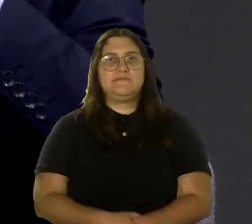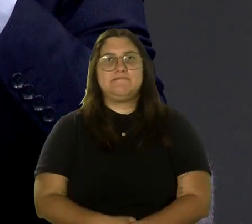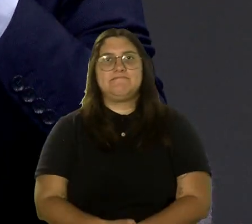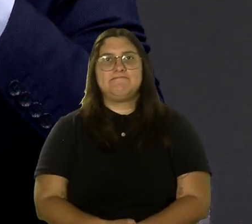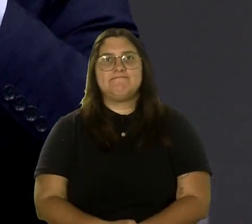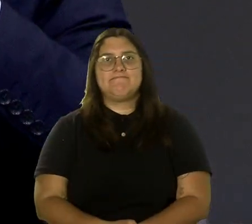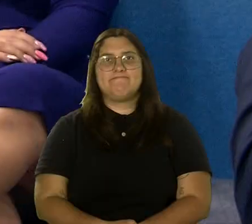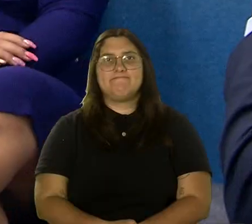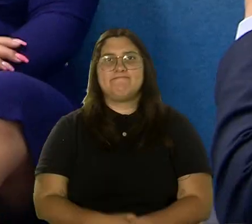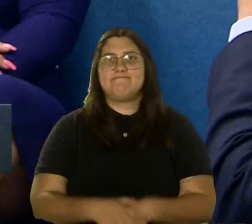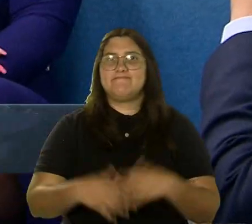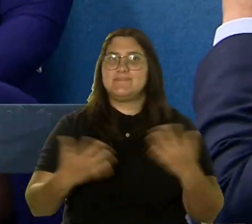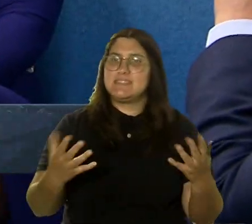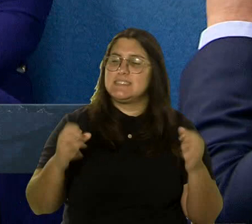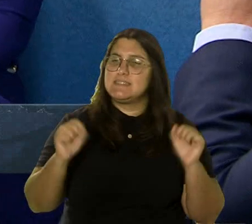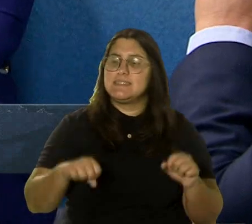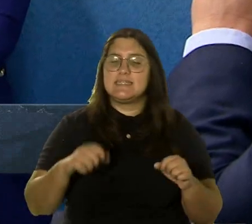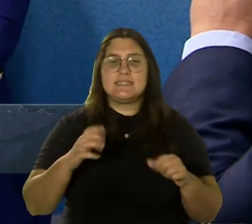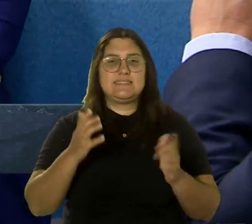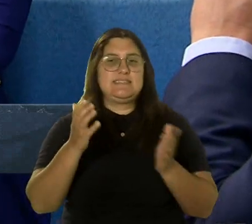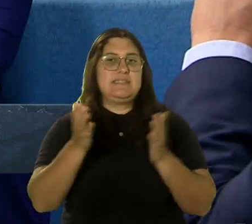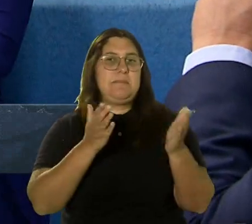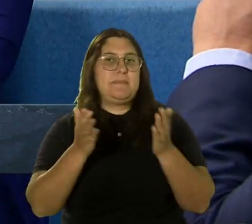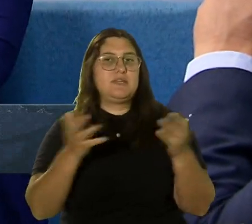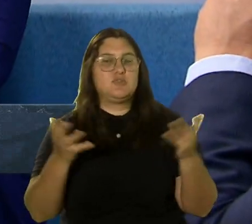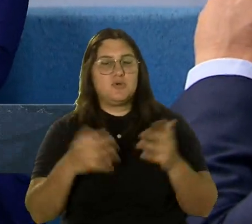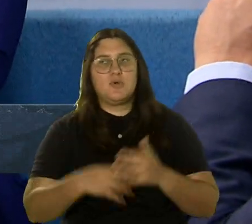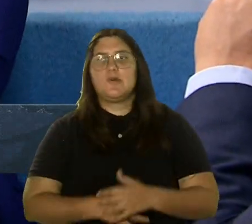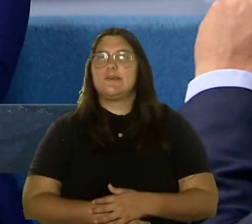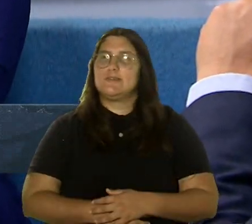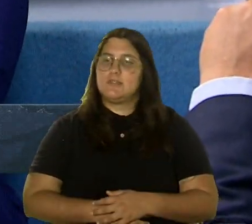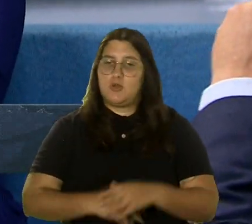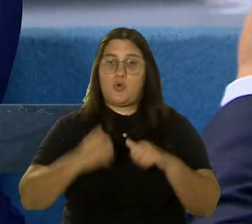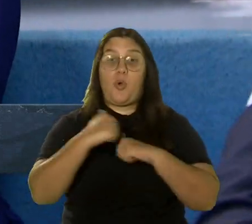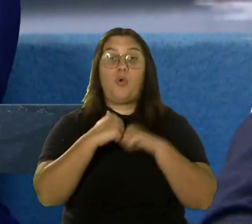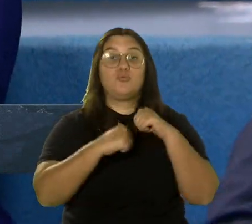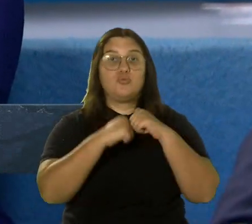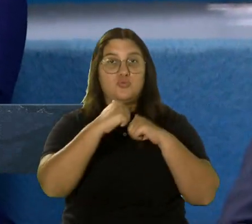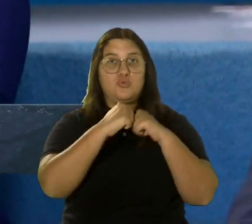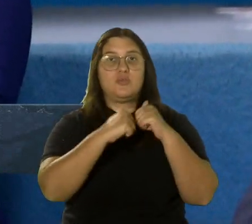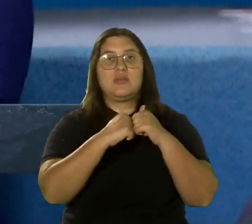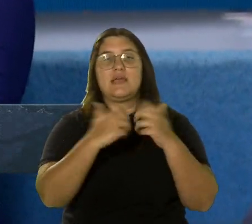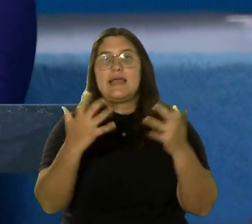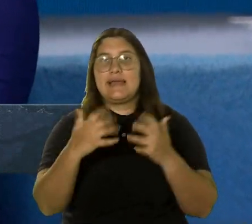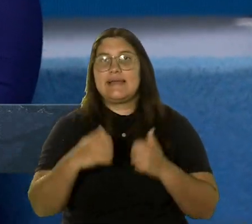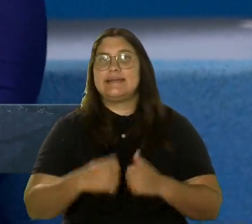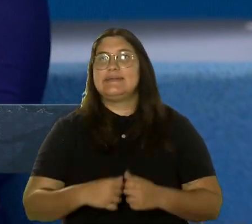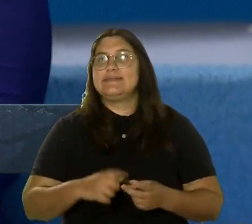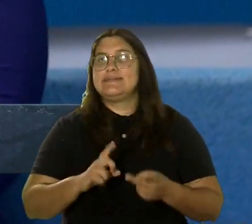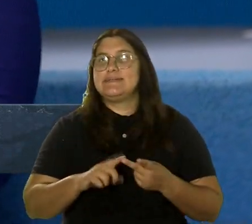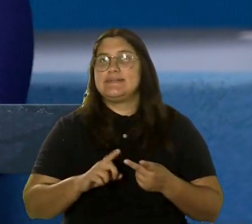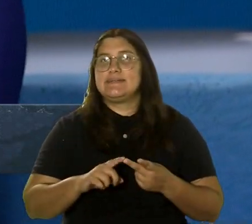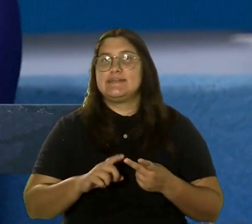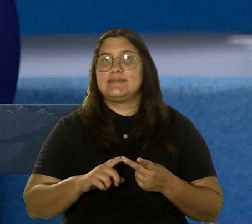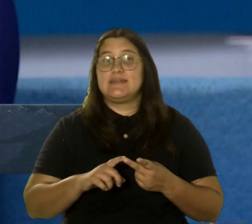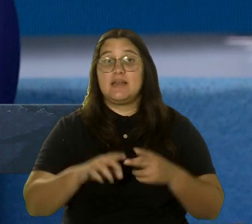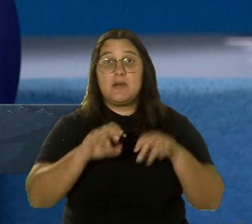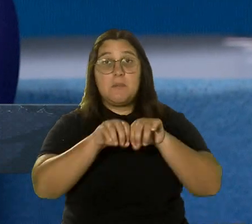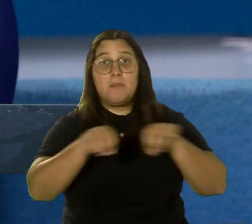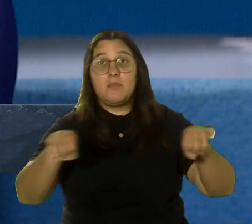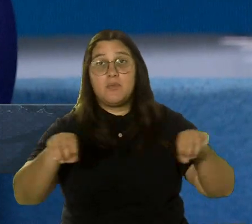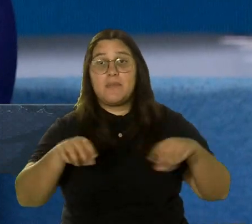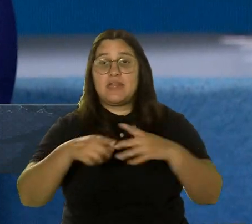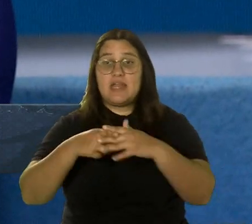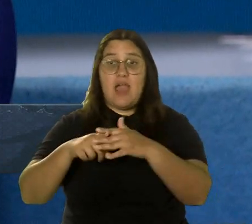Bueno, servicio desde lo que es construcción, servicio desde lo que es entonces plomería,